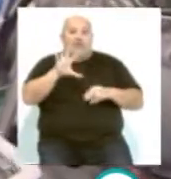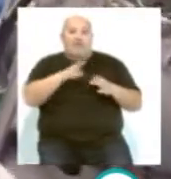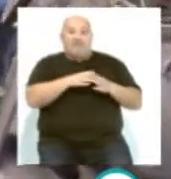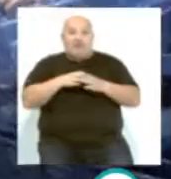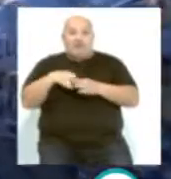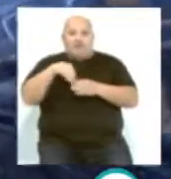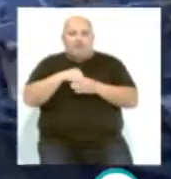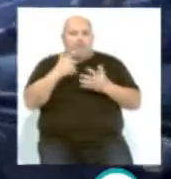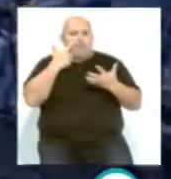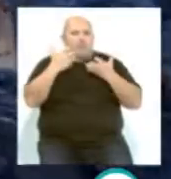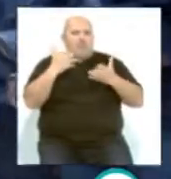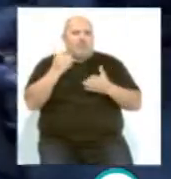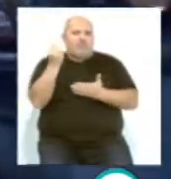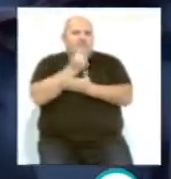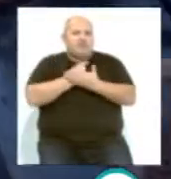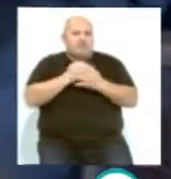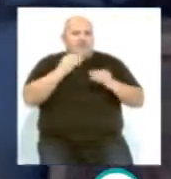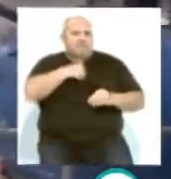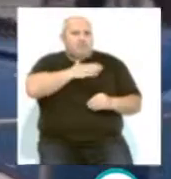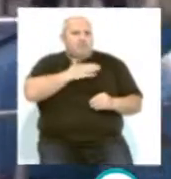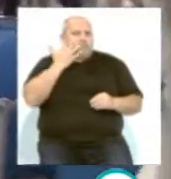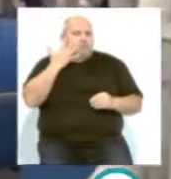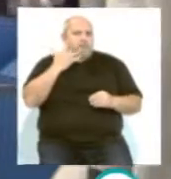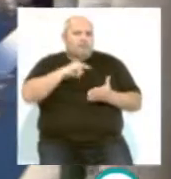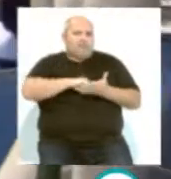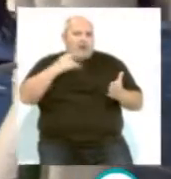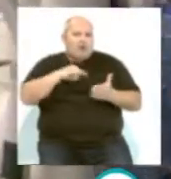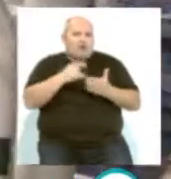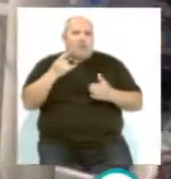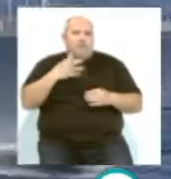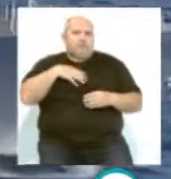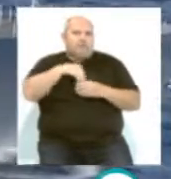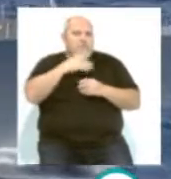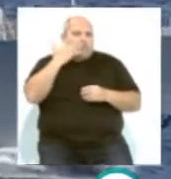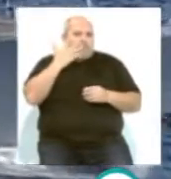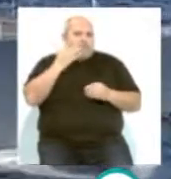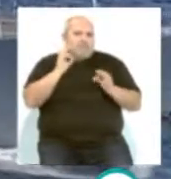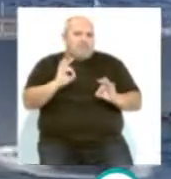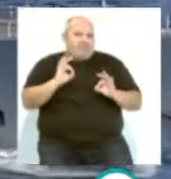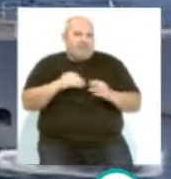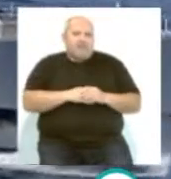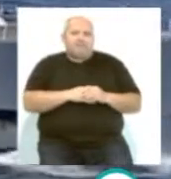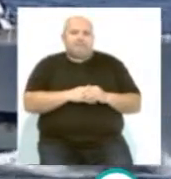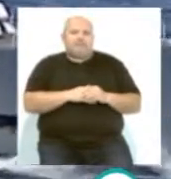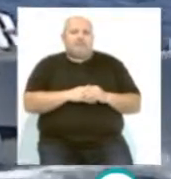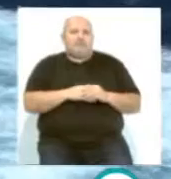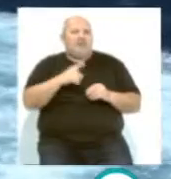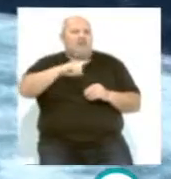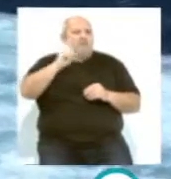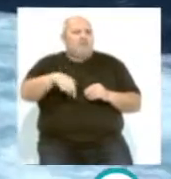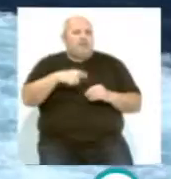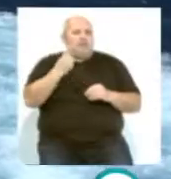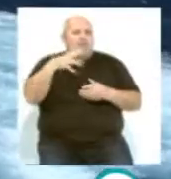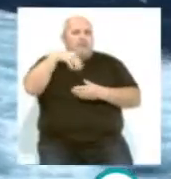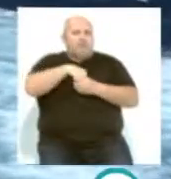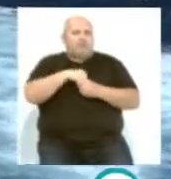fragatas destacará por el diseño propio español y de un alto grado de soberanía industrial y tecnológica. Cabe señalar que también